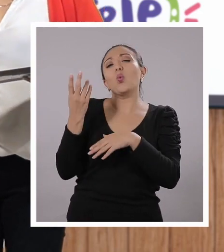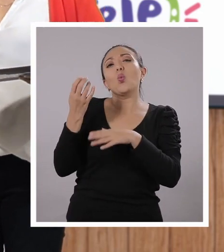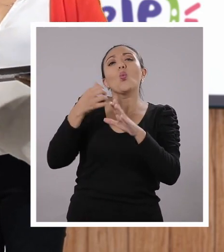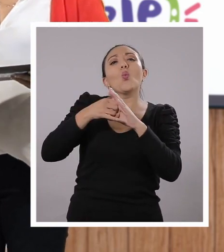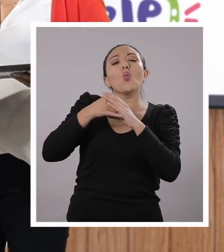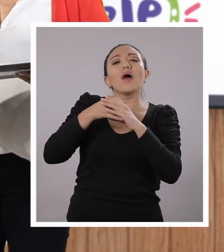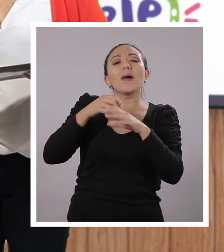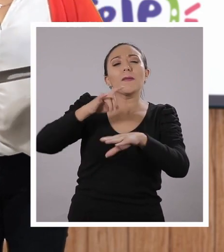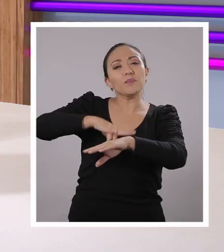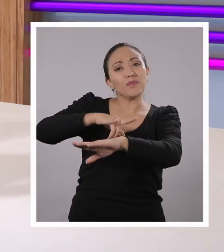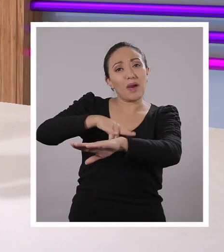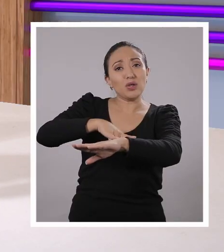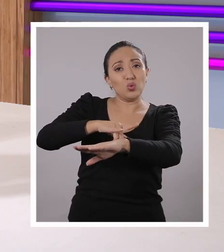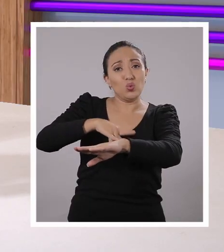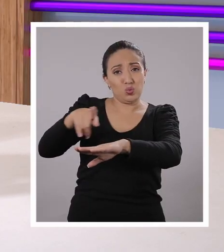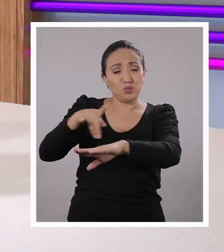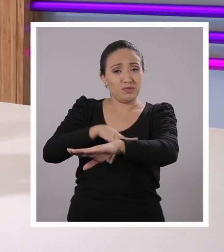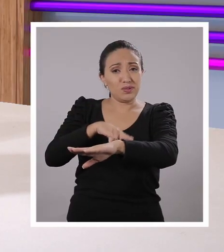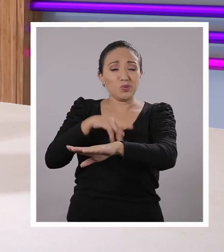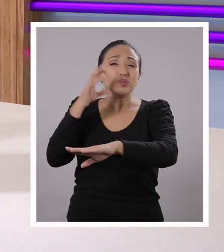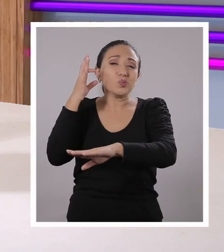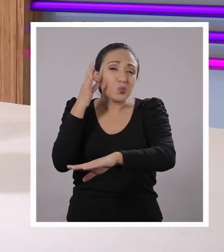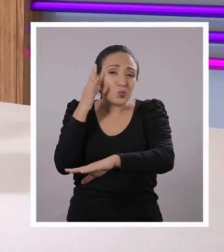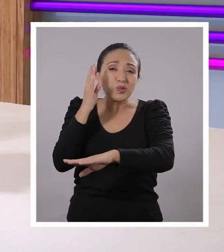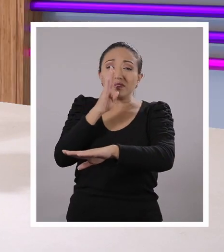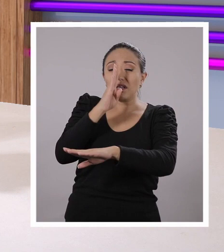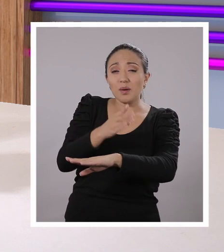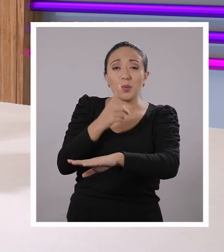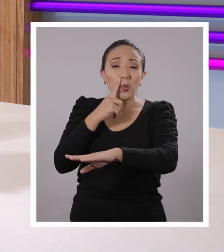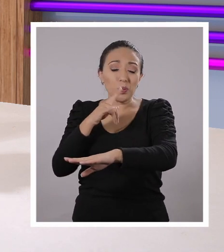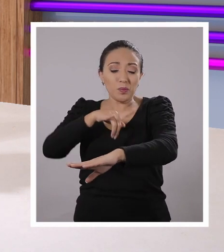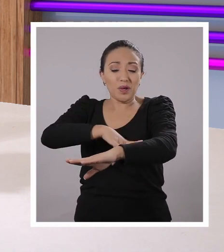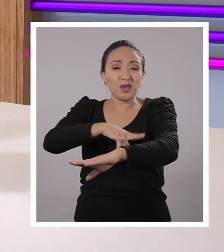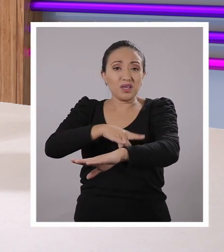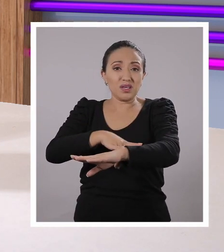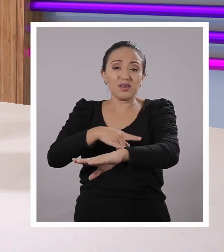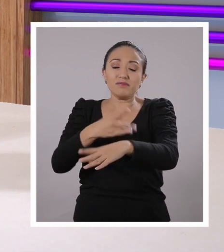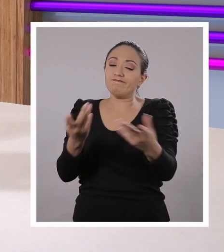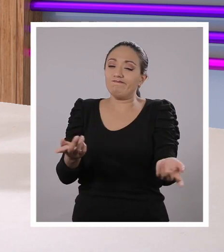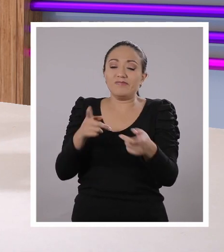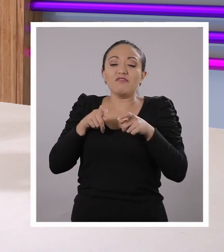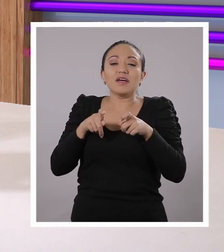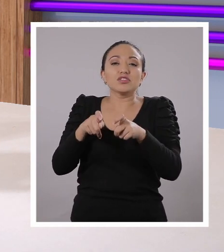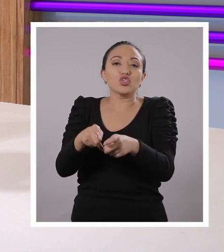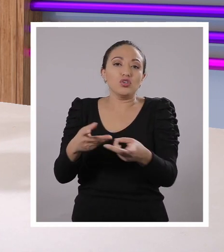ser? Exactamente. Todas estas infecciones de las vías urinarias que a veces sufrimos todos, ¿de acuerdo?